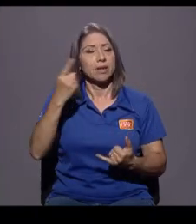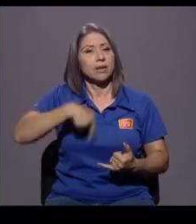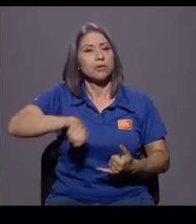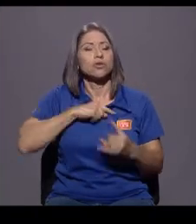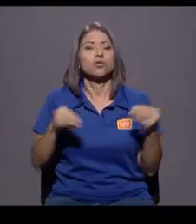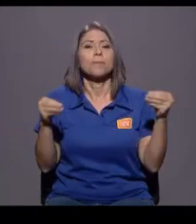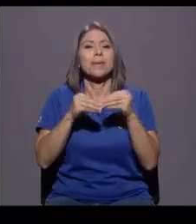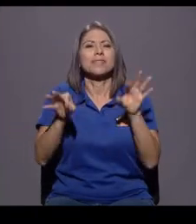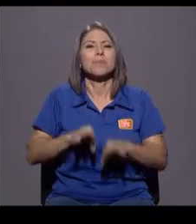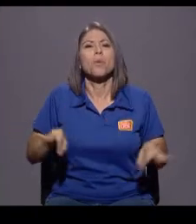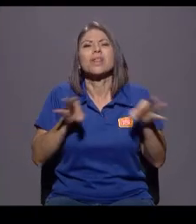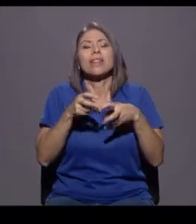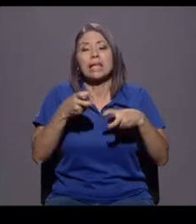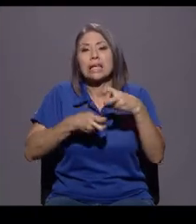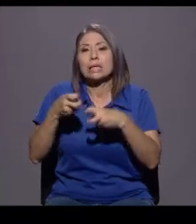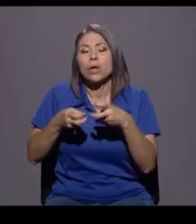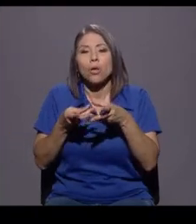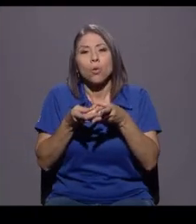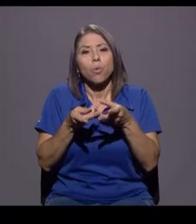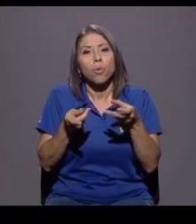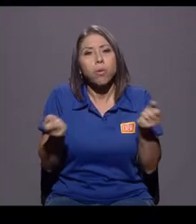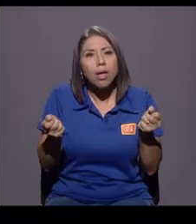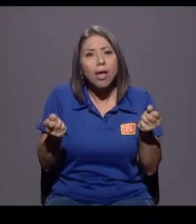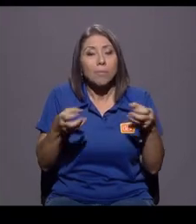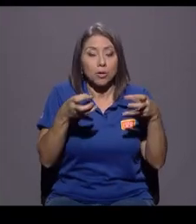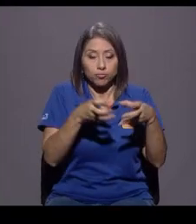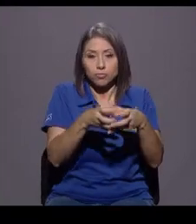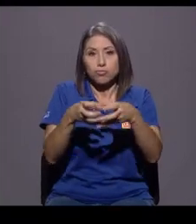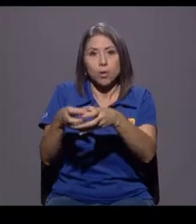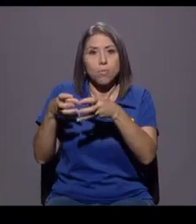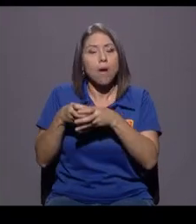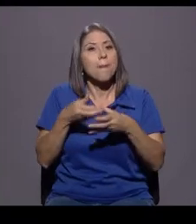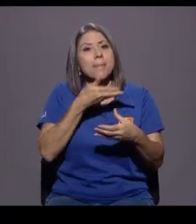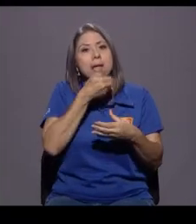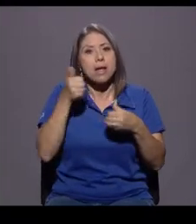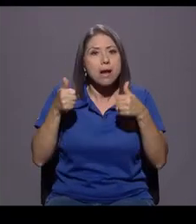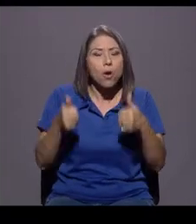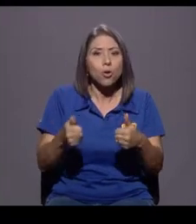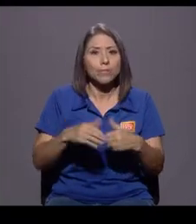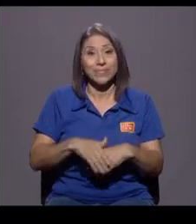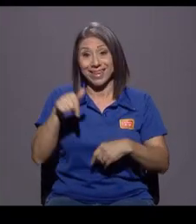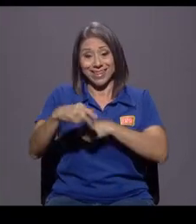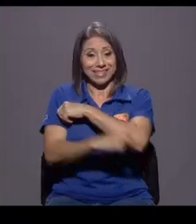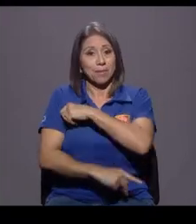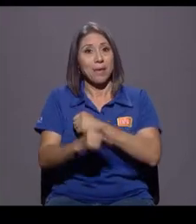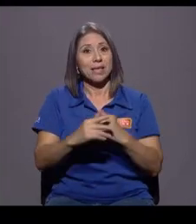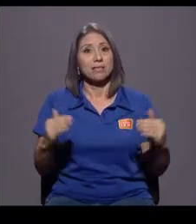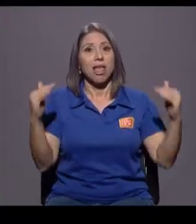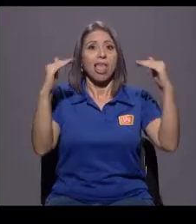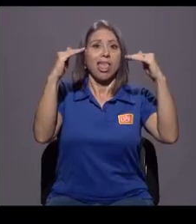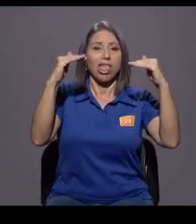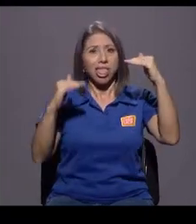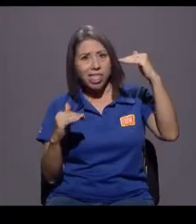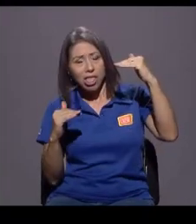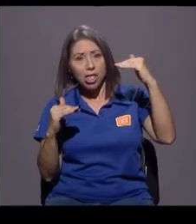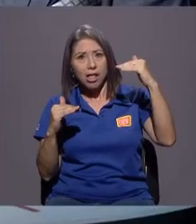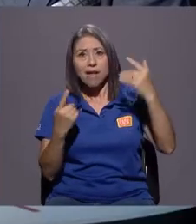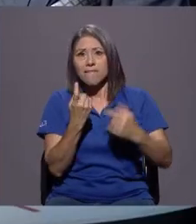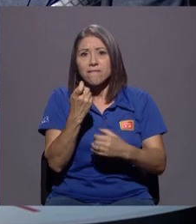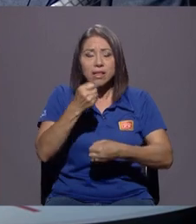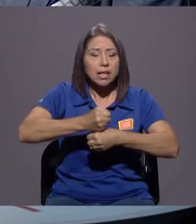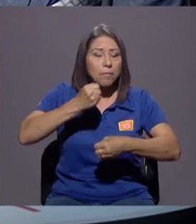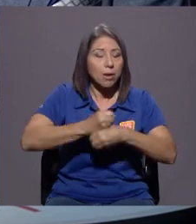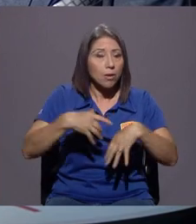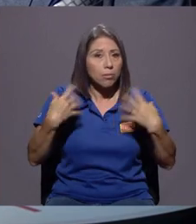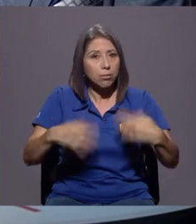dirimir esos conflictos, pero de manera en que los sectores estén mejor, ¿verdad? La desigualdad en este país y el desempleo en este país es impresionante.